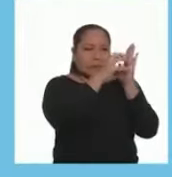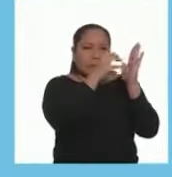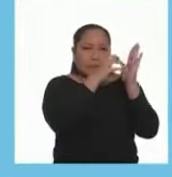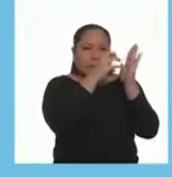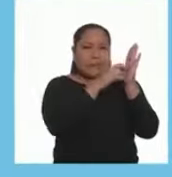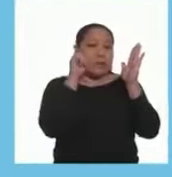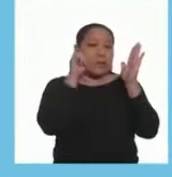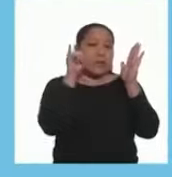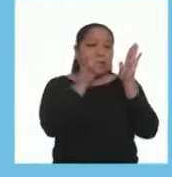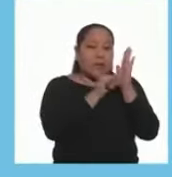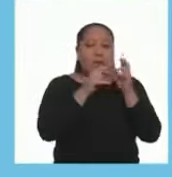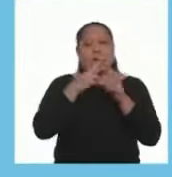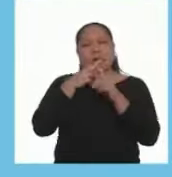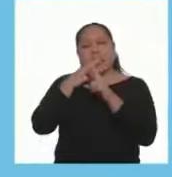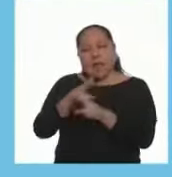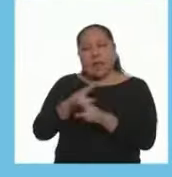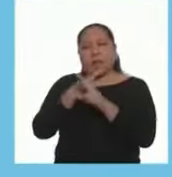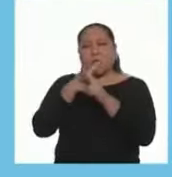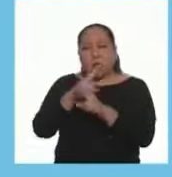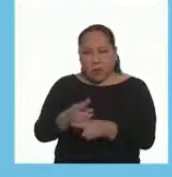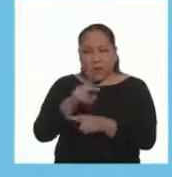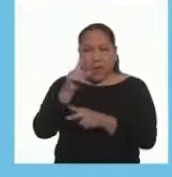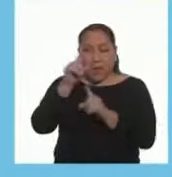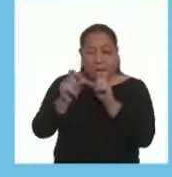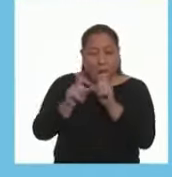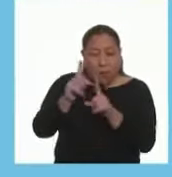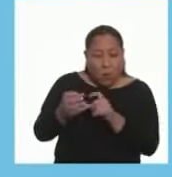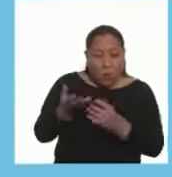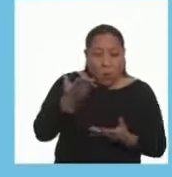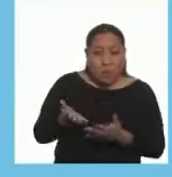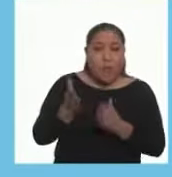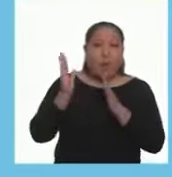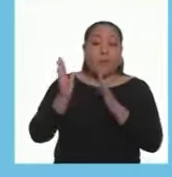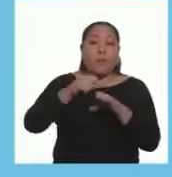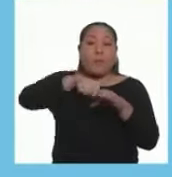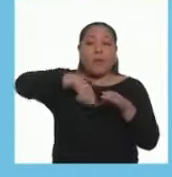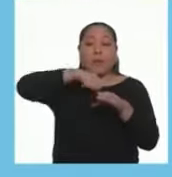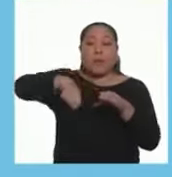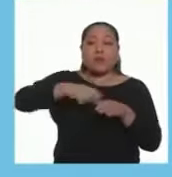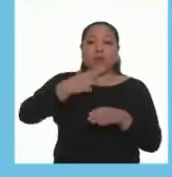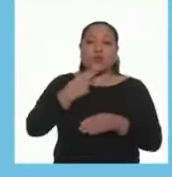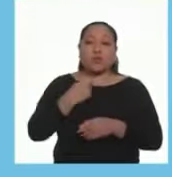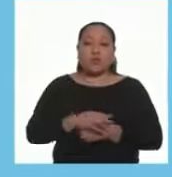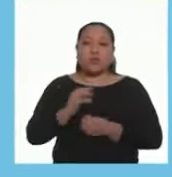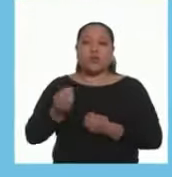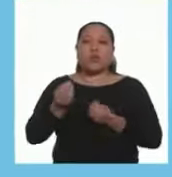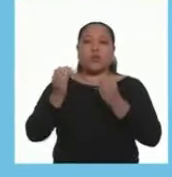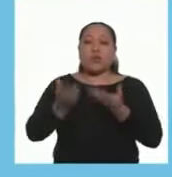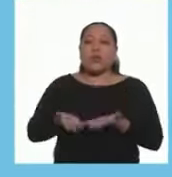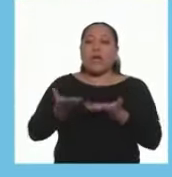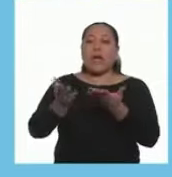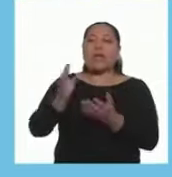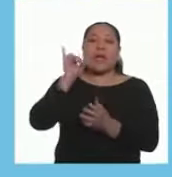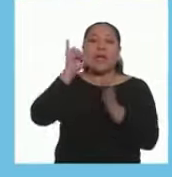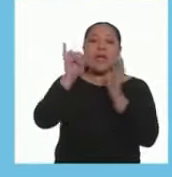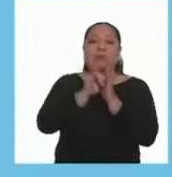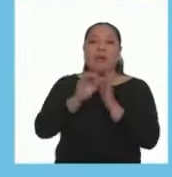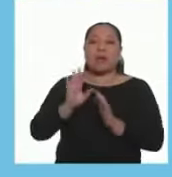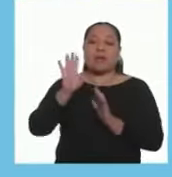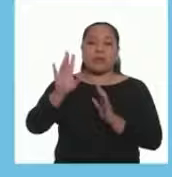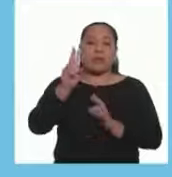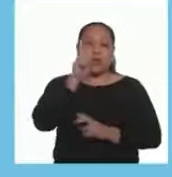leer Las imágenes De la receta Y responder A preguntas Sobre la preparación Del postre Pueden darle